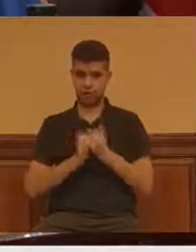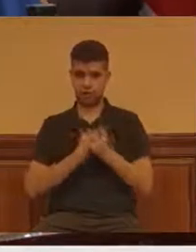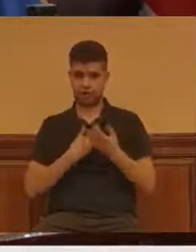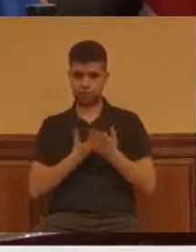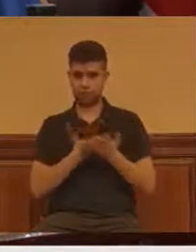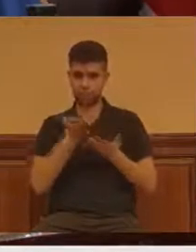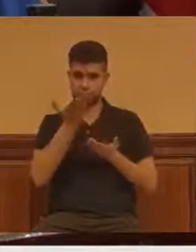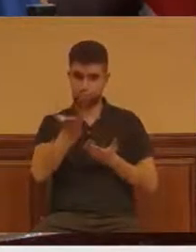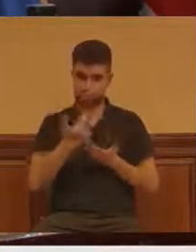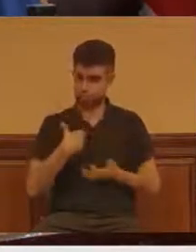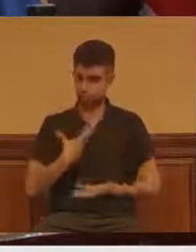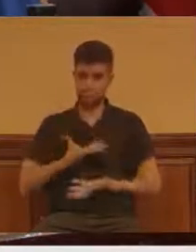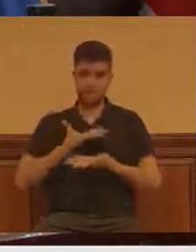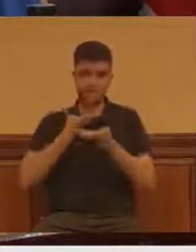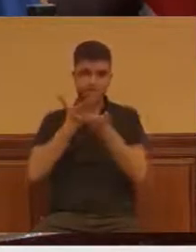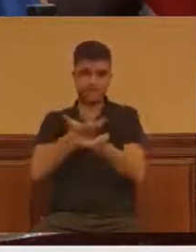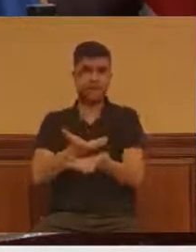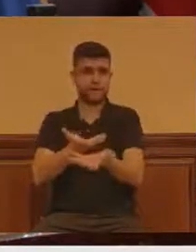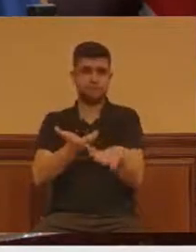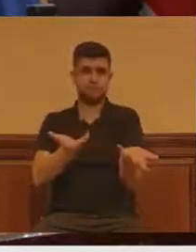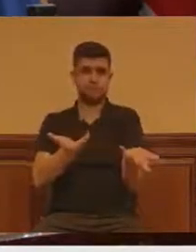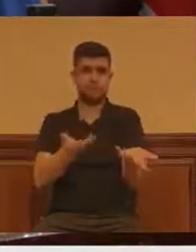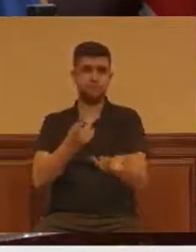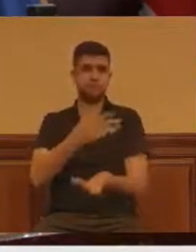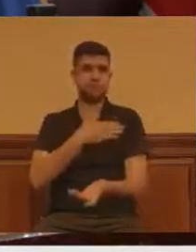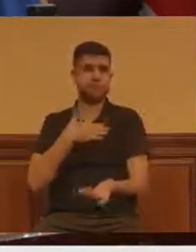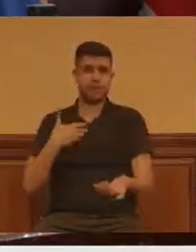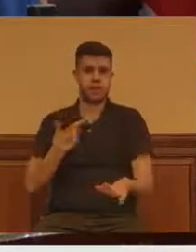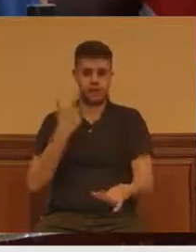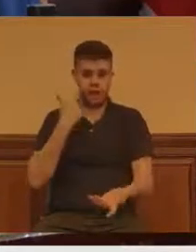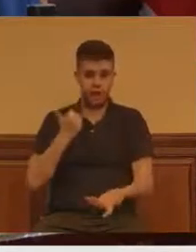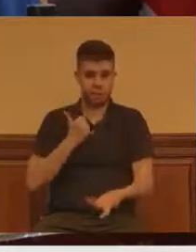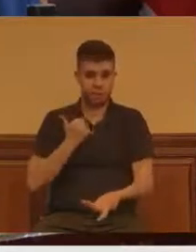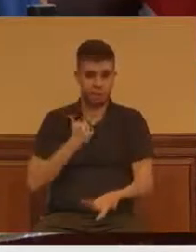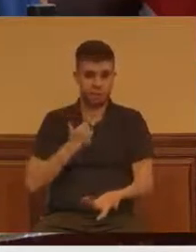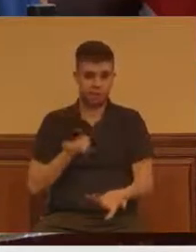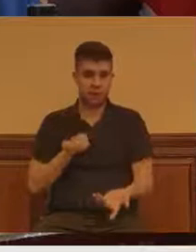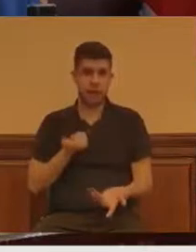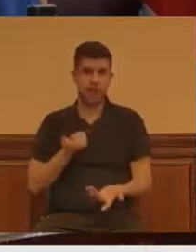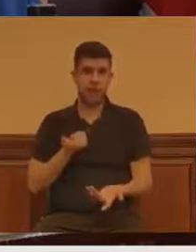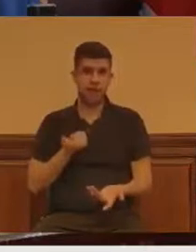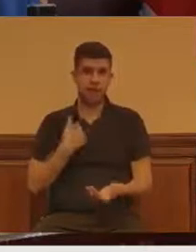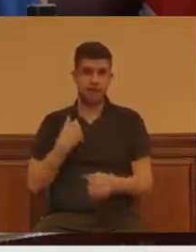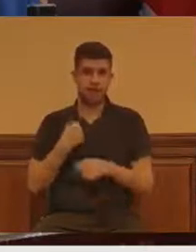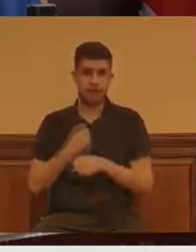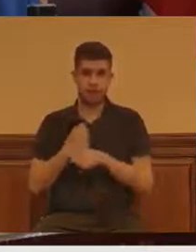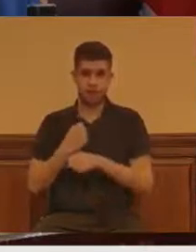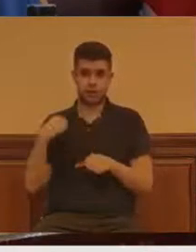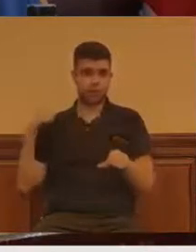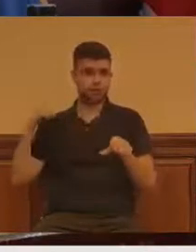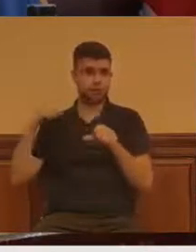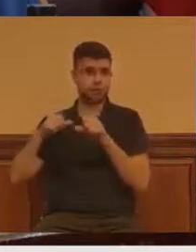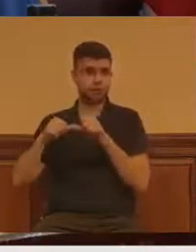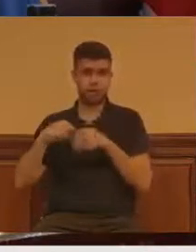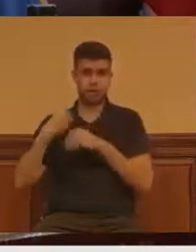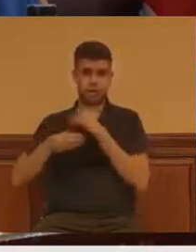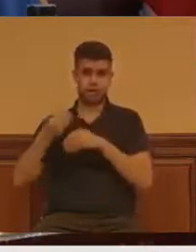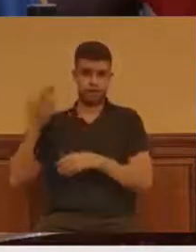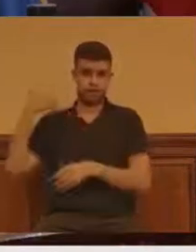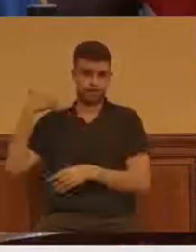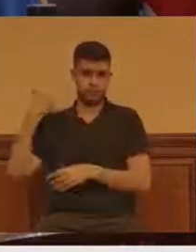ofrezco y que por si quieren aprovechar el trabajo que se hizo.